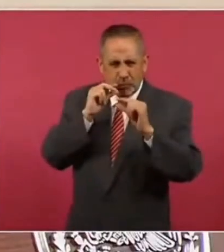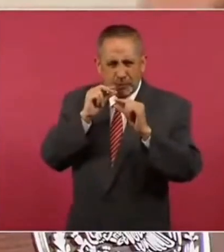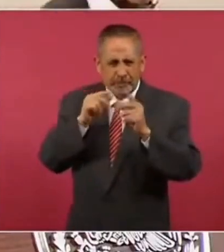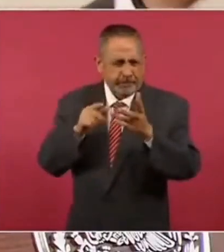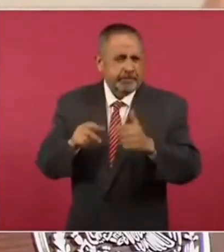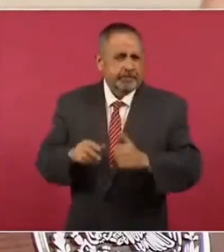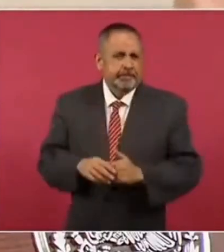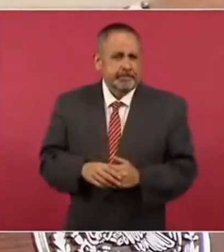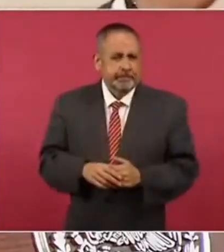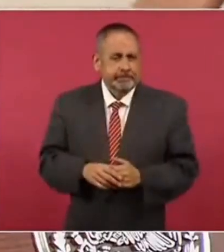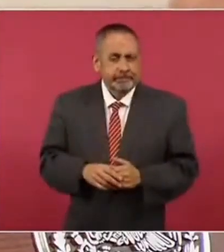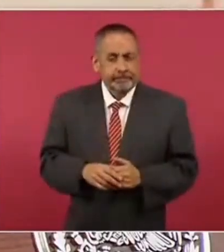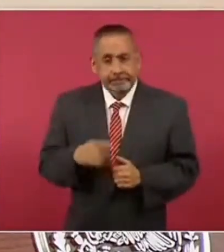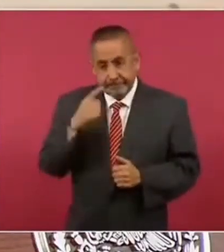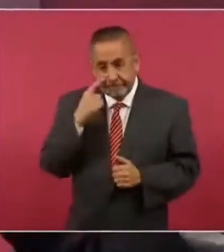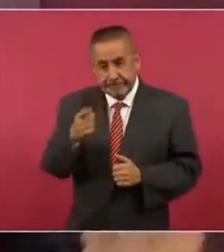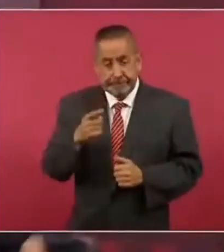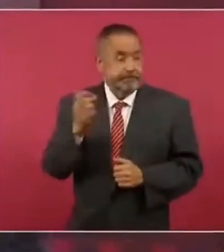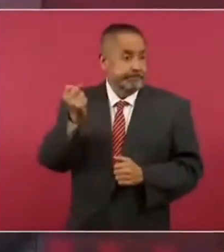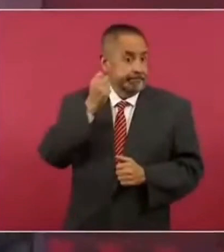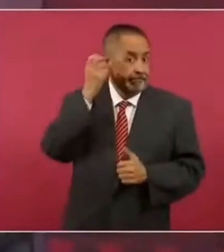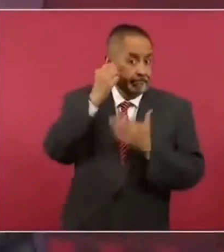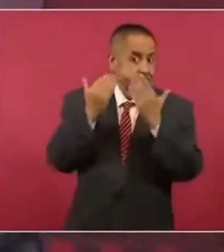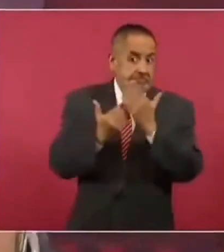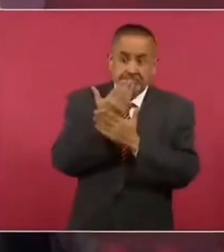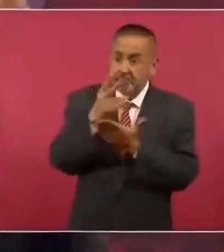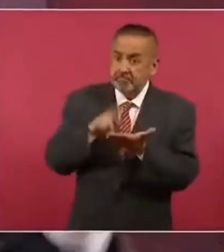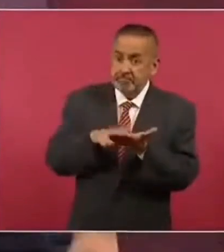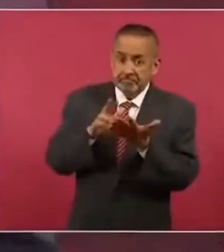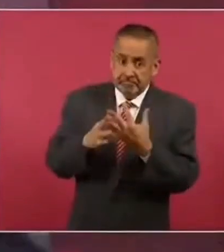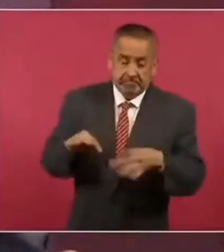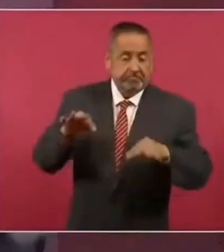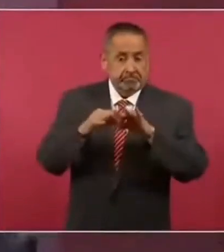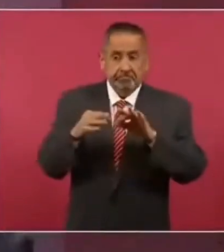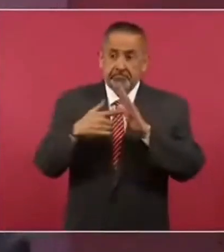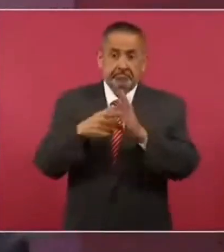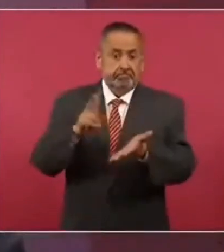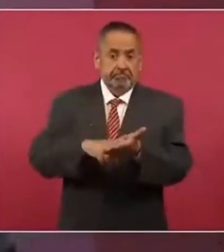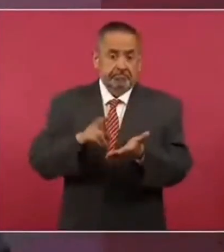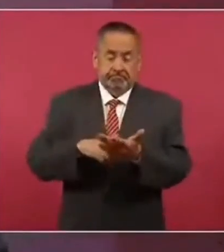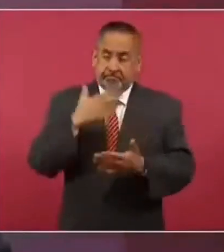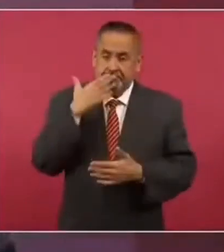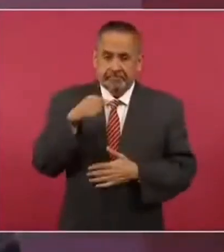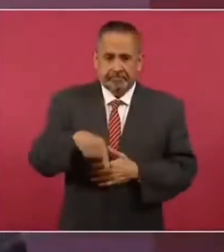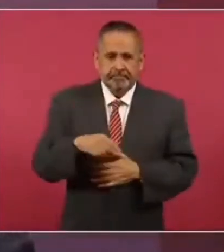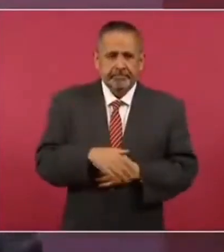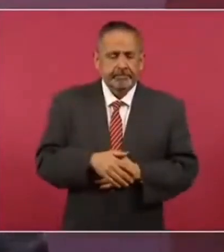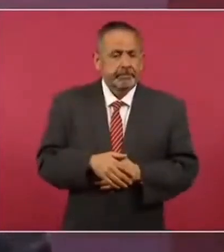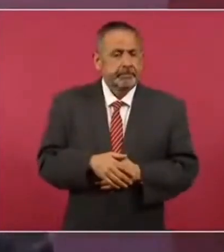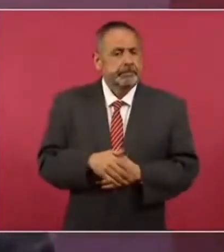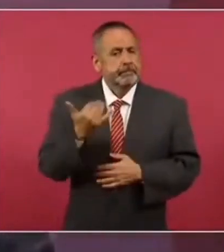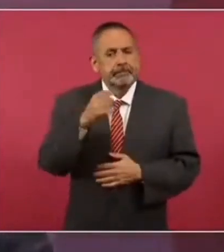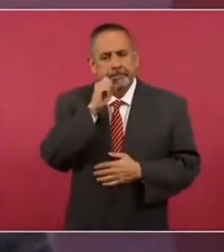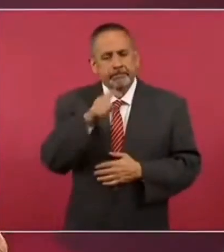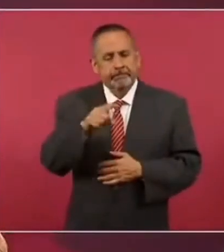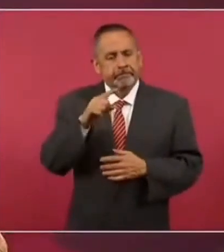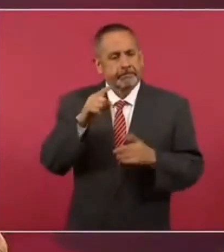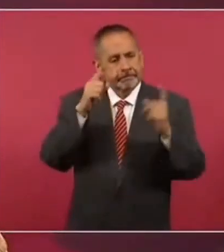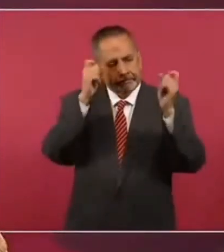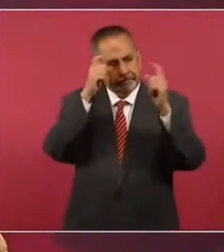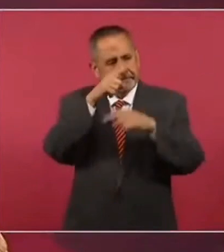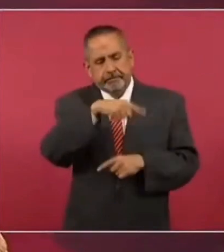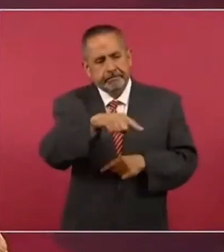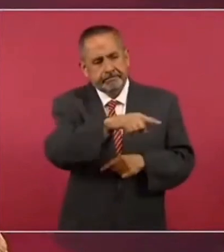Fíjense la importancia de las mañaneras y lo complicado que son